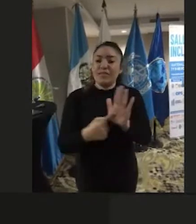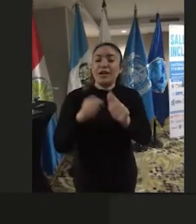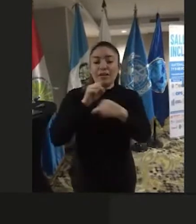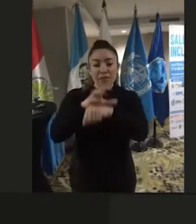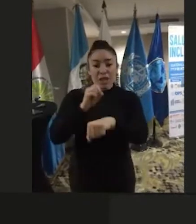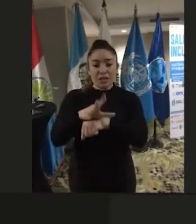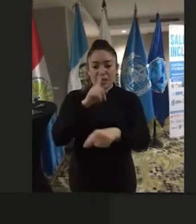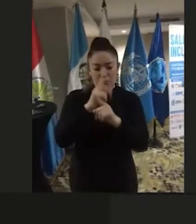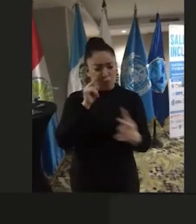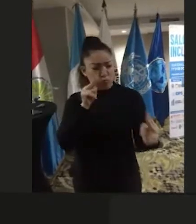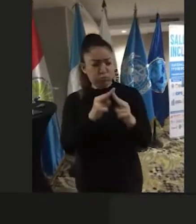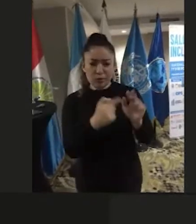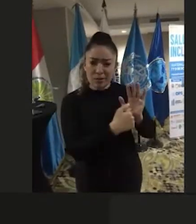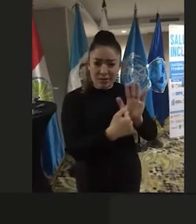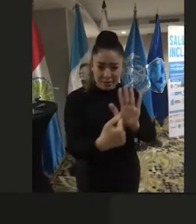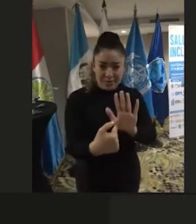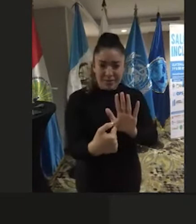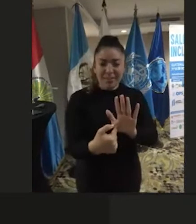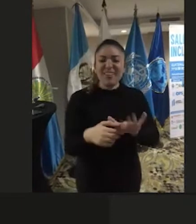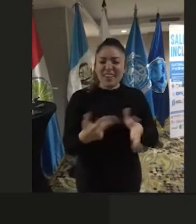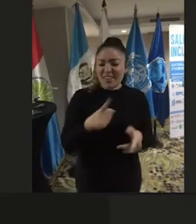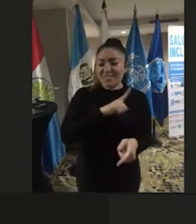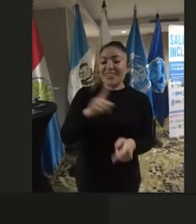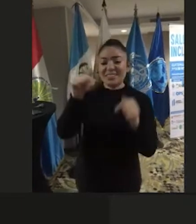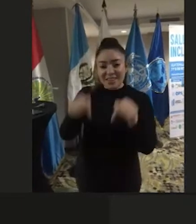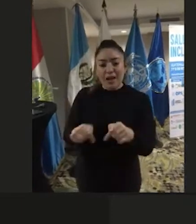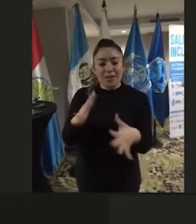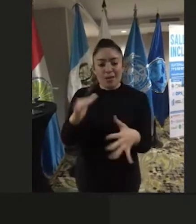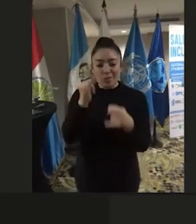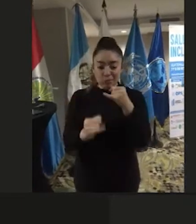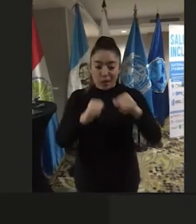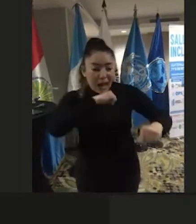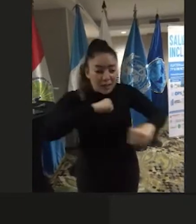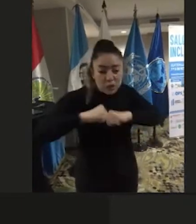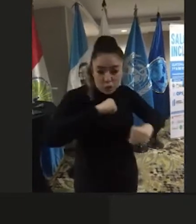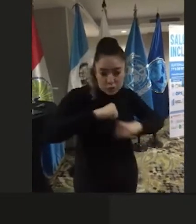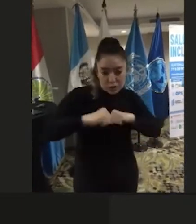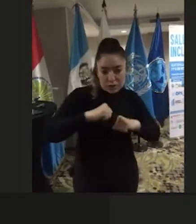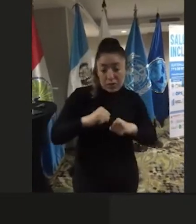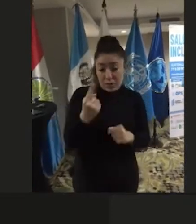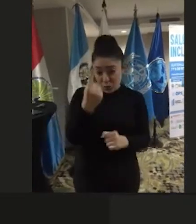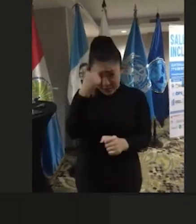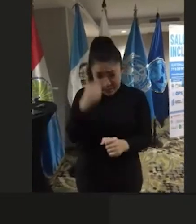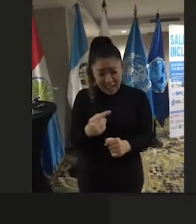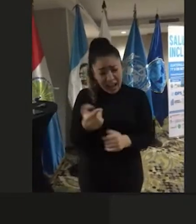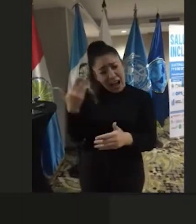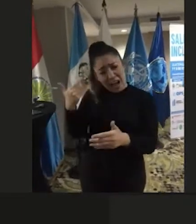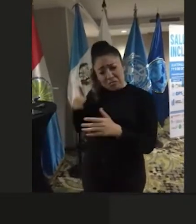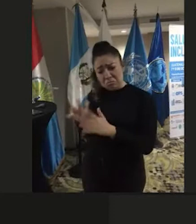o reconociendo más bien dicho que se están concretando las acciones que un día fueron